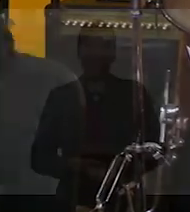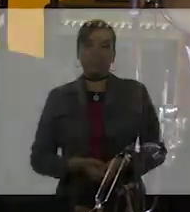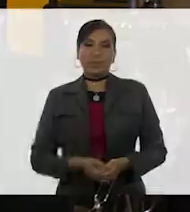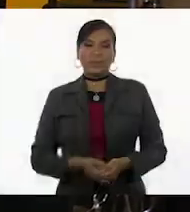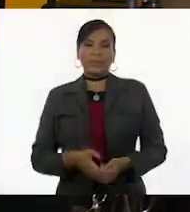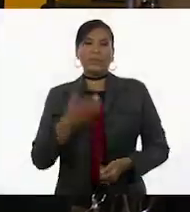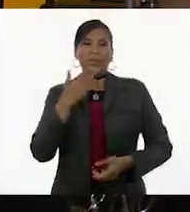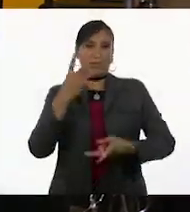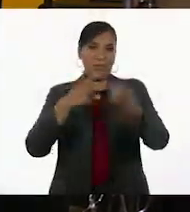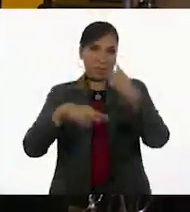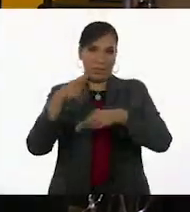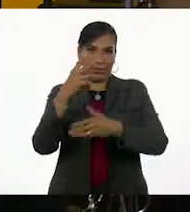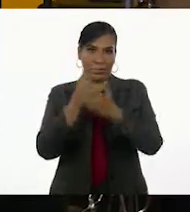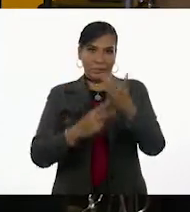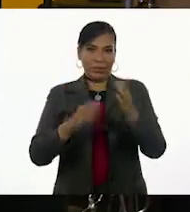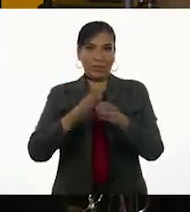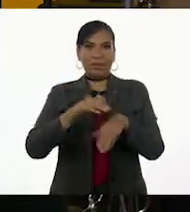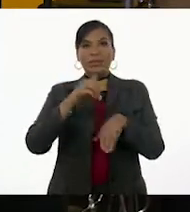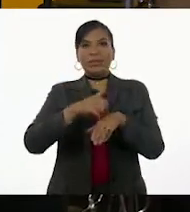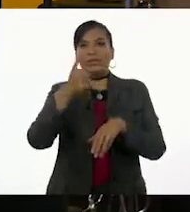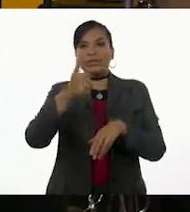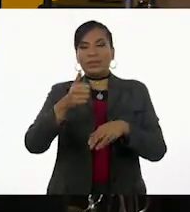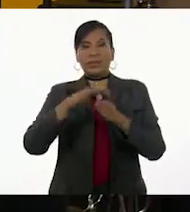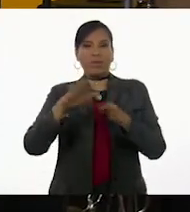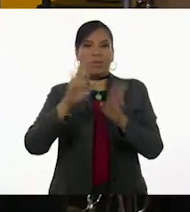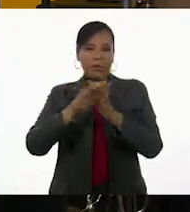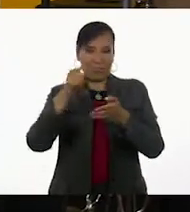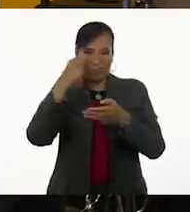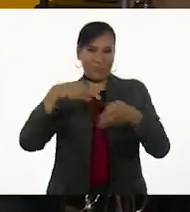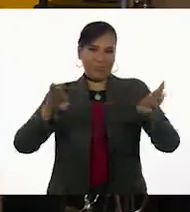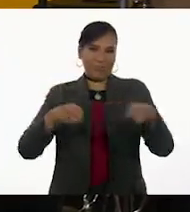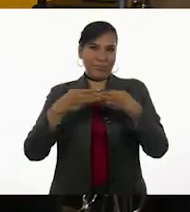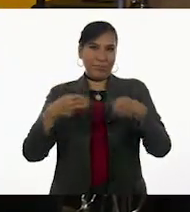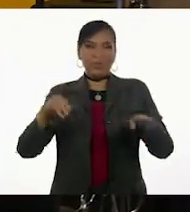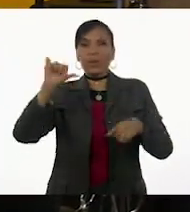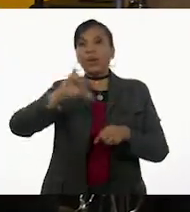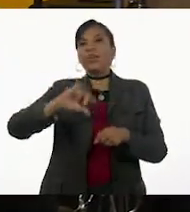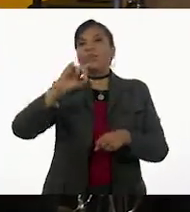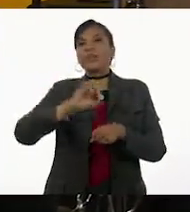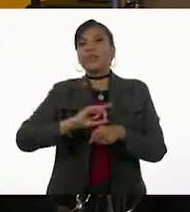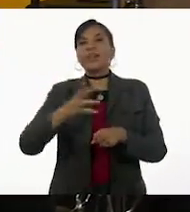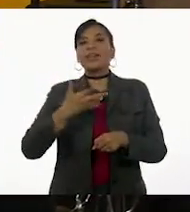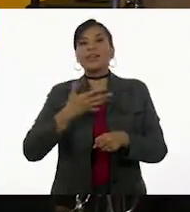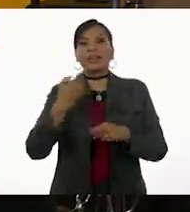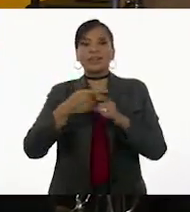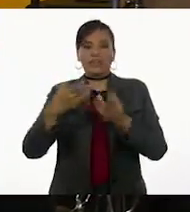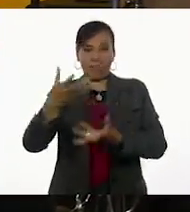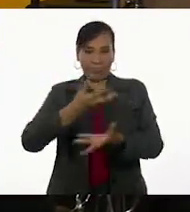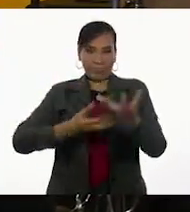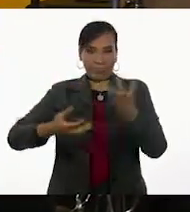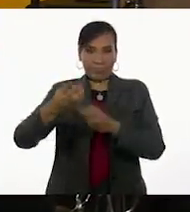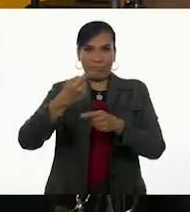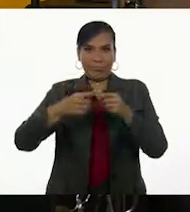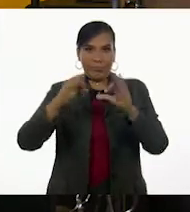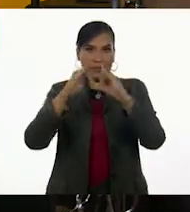Bienvenidos al programa 6 de Lectoescritura Musical. El día de hoy, haremos combinaciones entre las figuras musicales